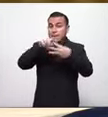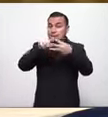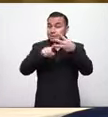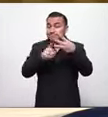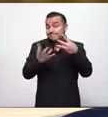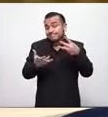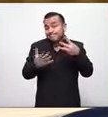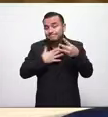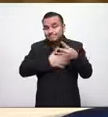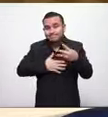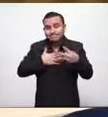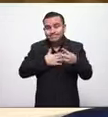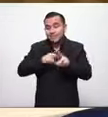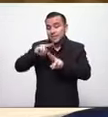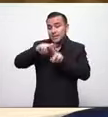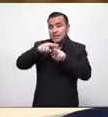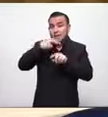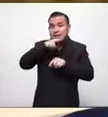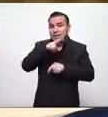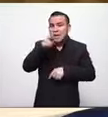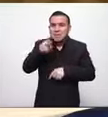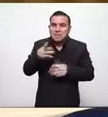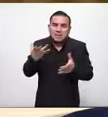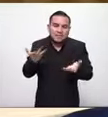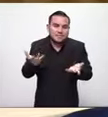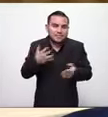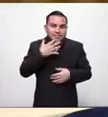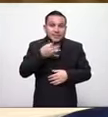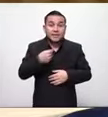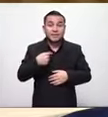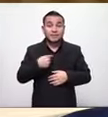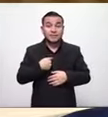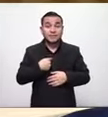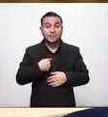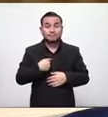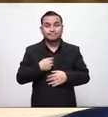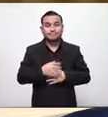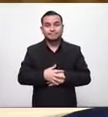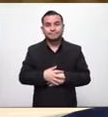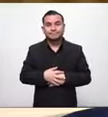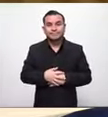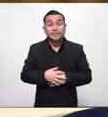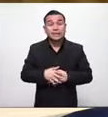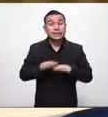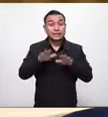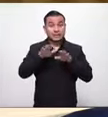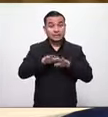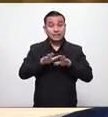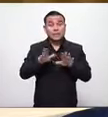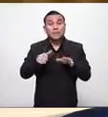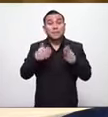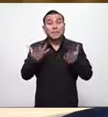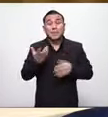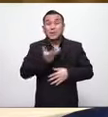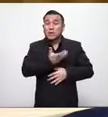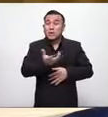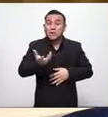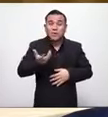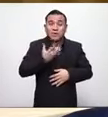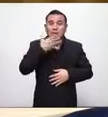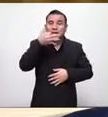desgraciadamente es así yo pues nuevamente quizás agradecerles por todo de verdad